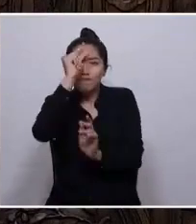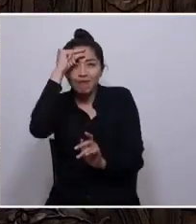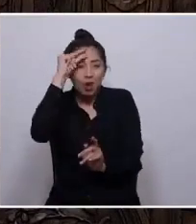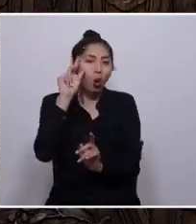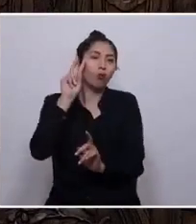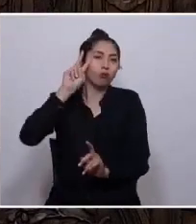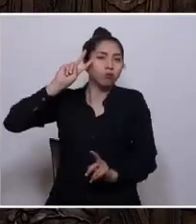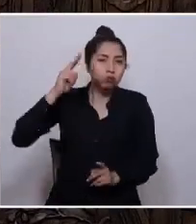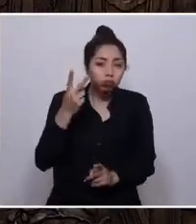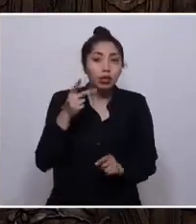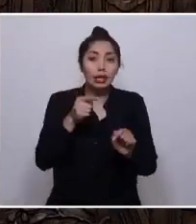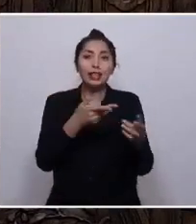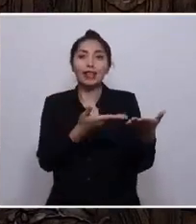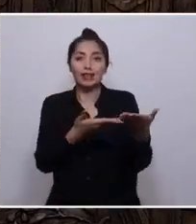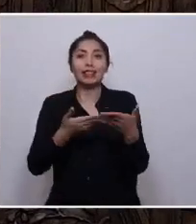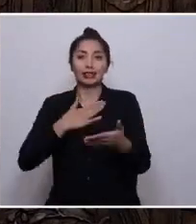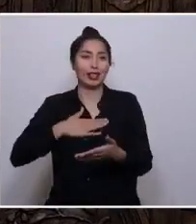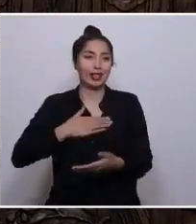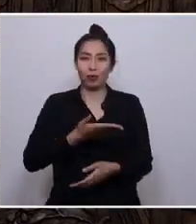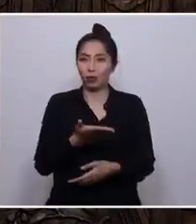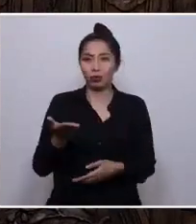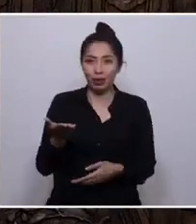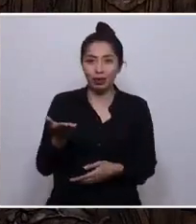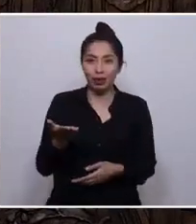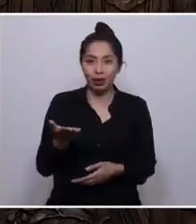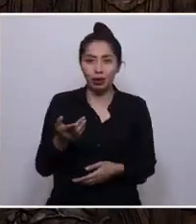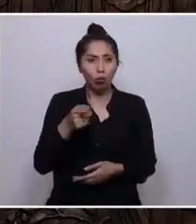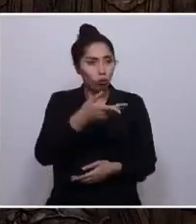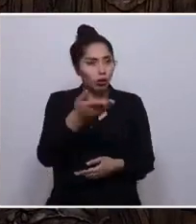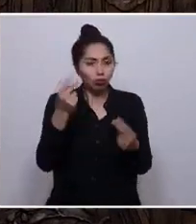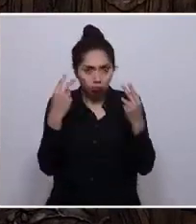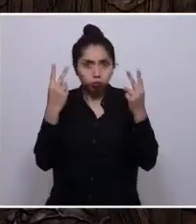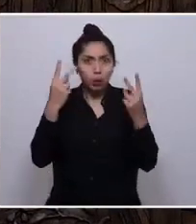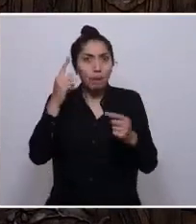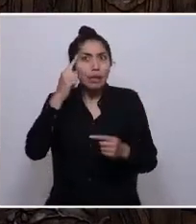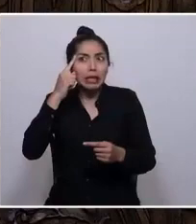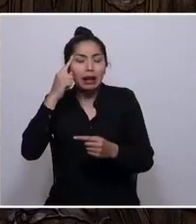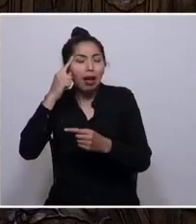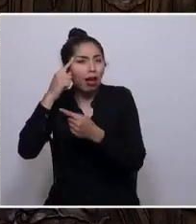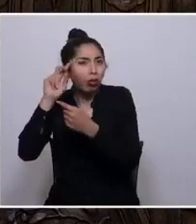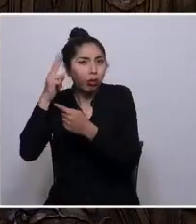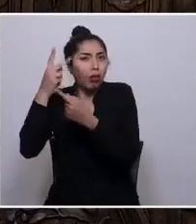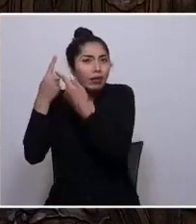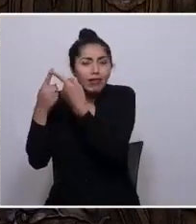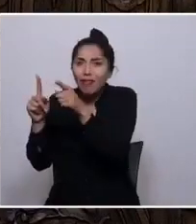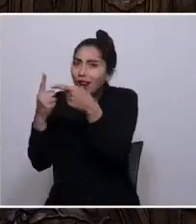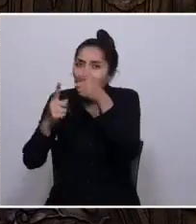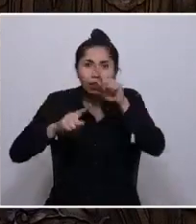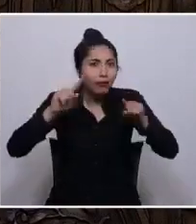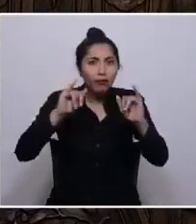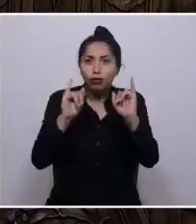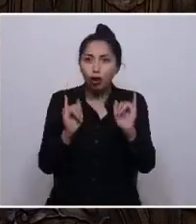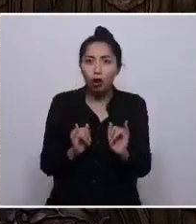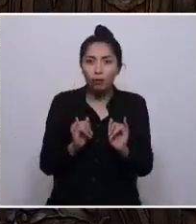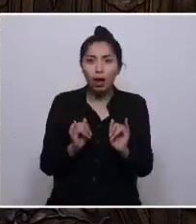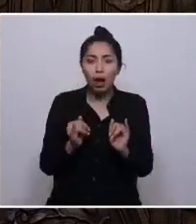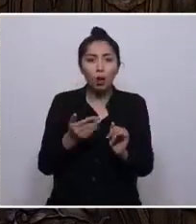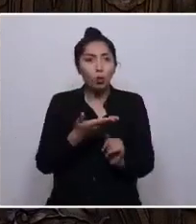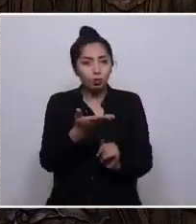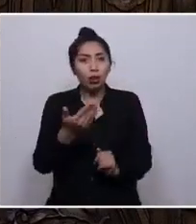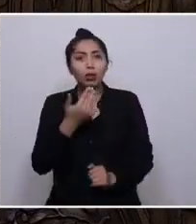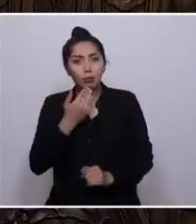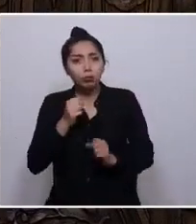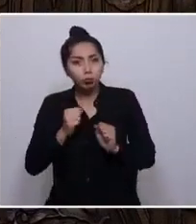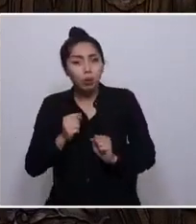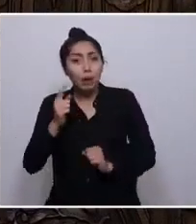invitación que queremos hacerles. Atrévense a pensar de diversas maneras. Atrévense a pensar no solo